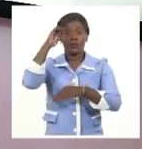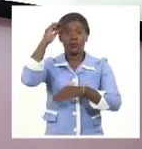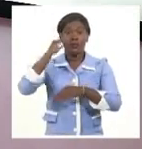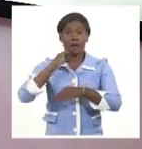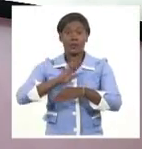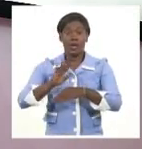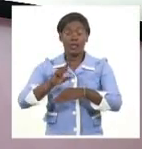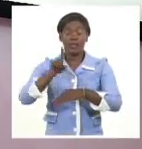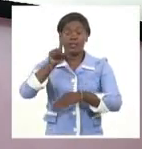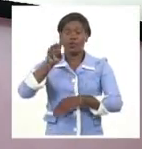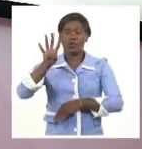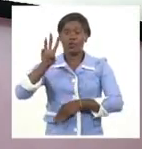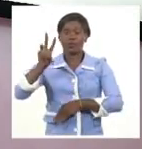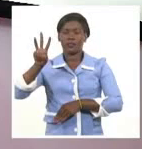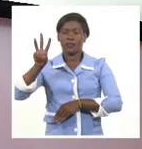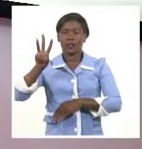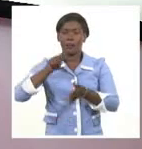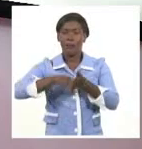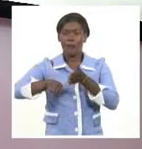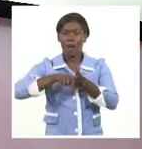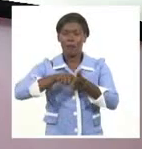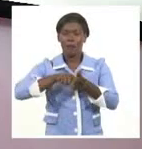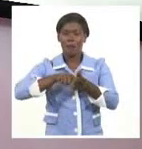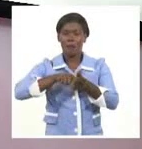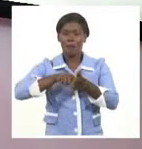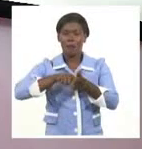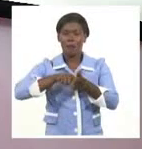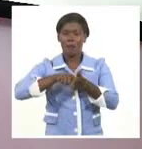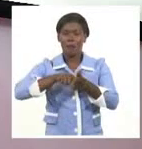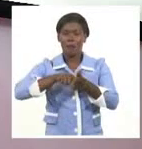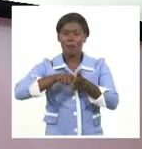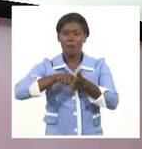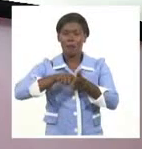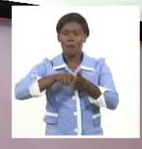143 votos resultó electa miembro del Comité...